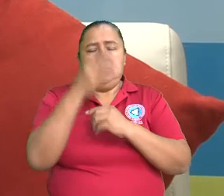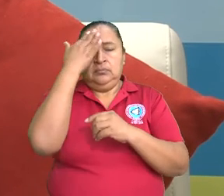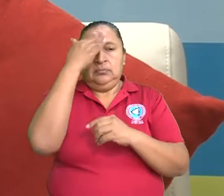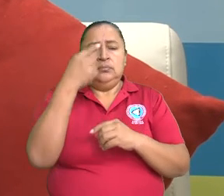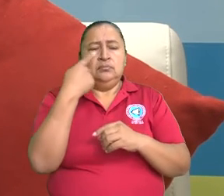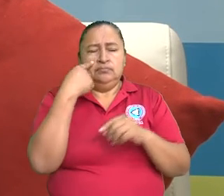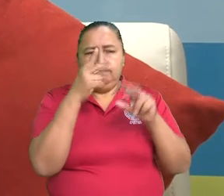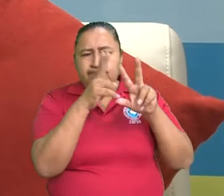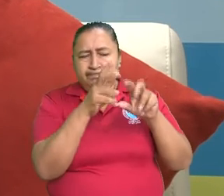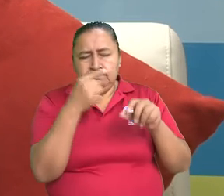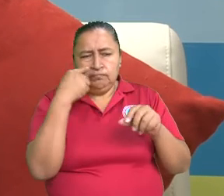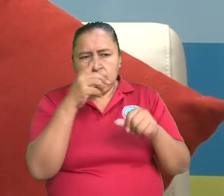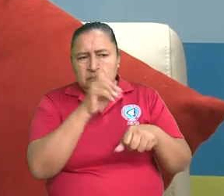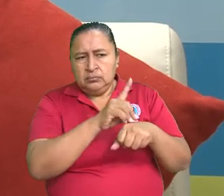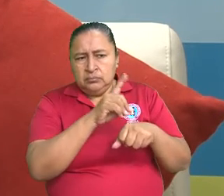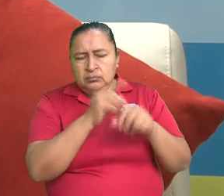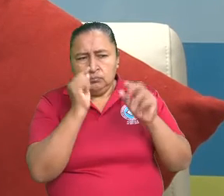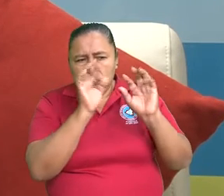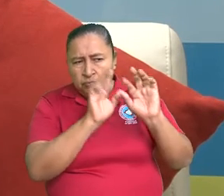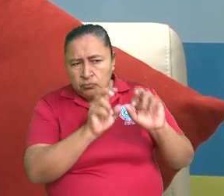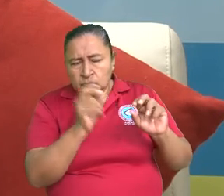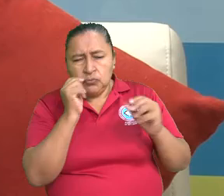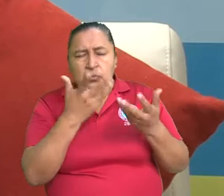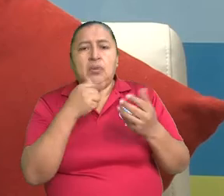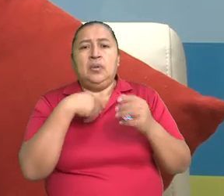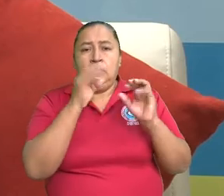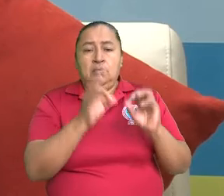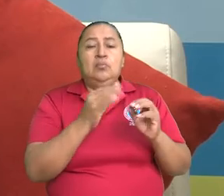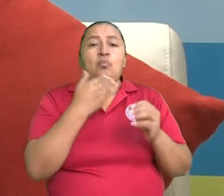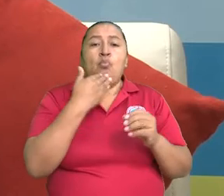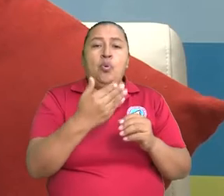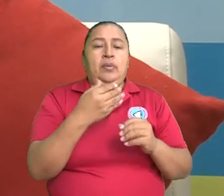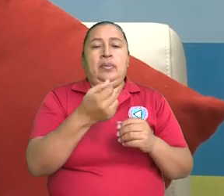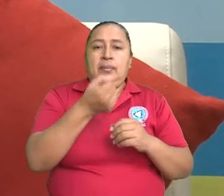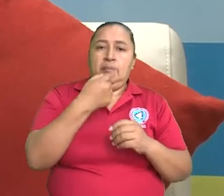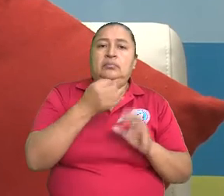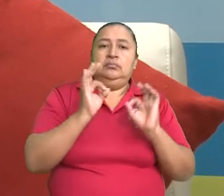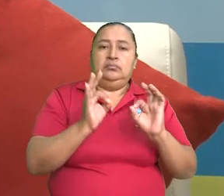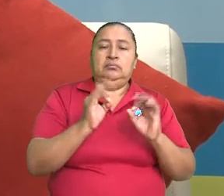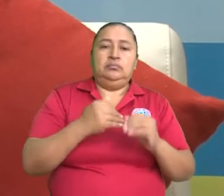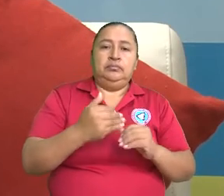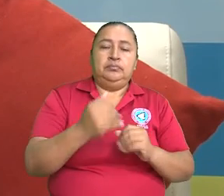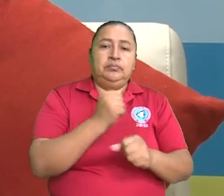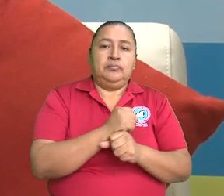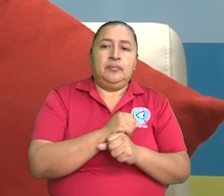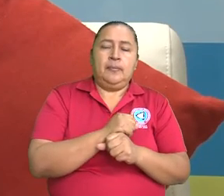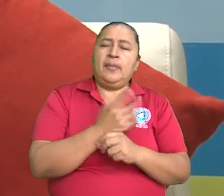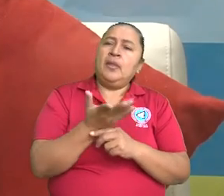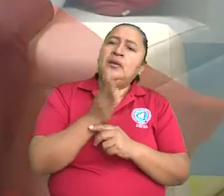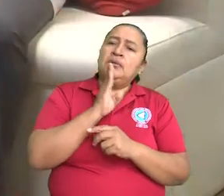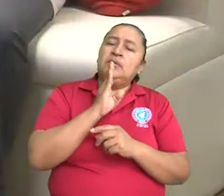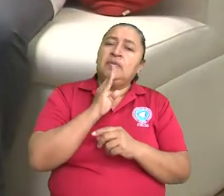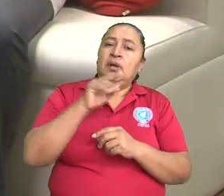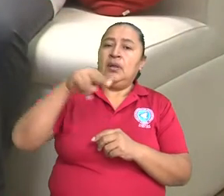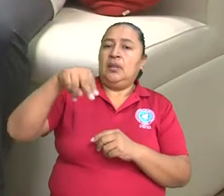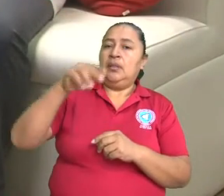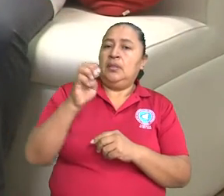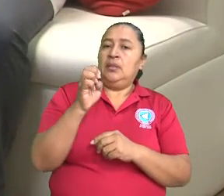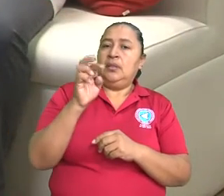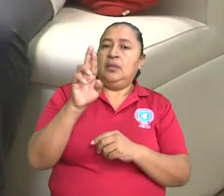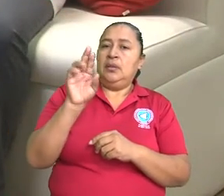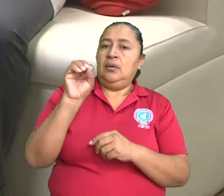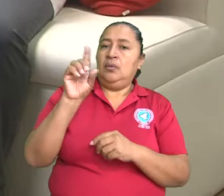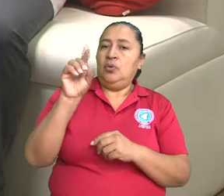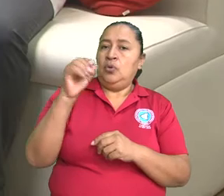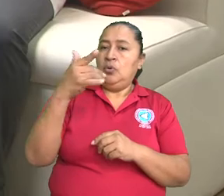diagnosticarla es algo esencial para poder dar un adecuado tratamiento. Se habla que la neurología, precisamente,